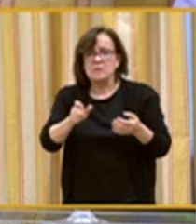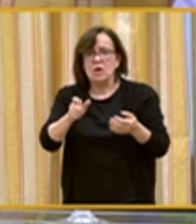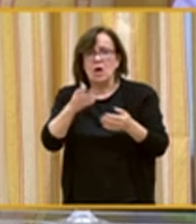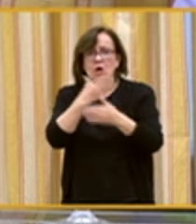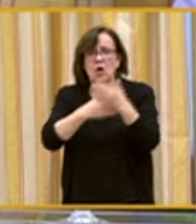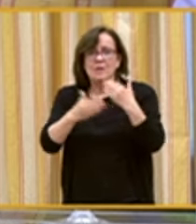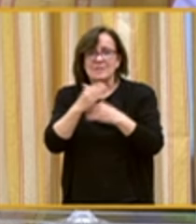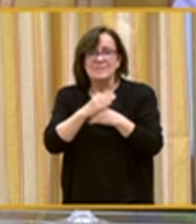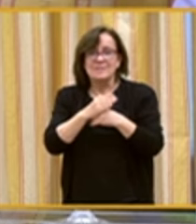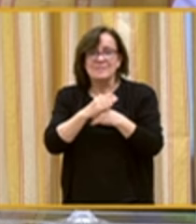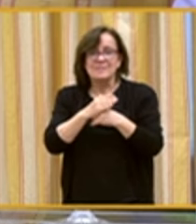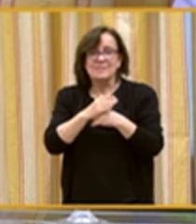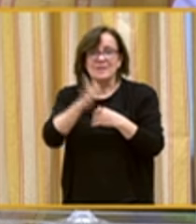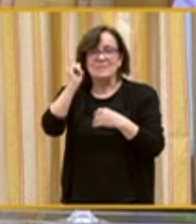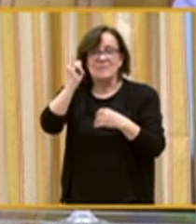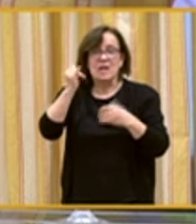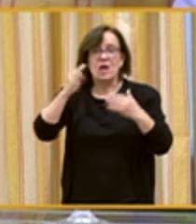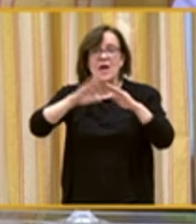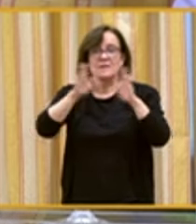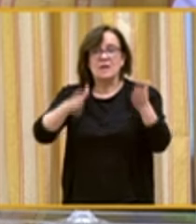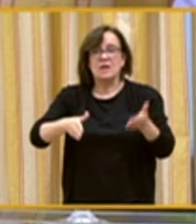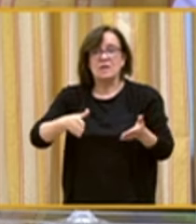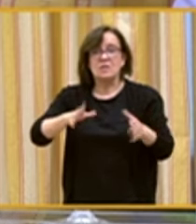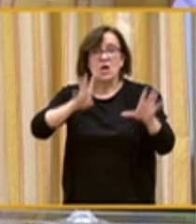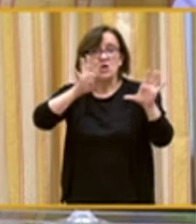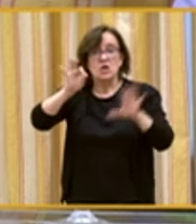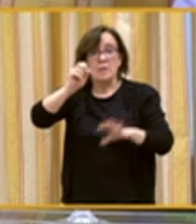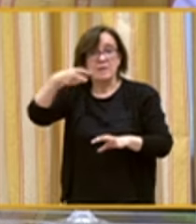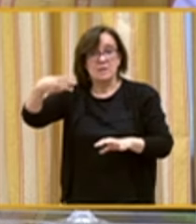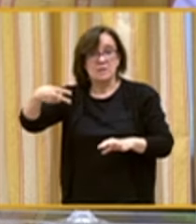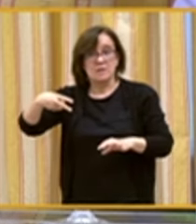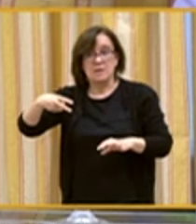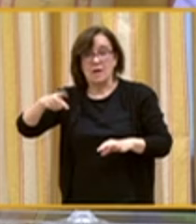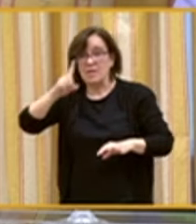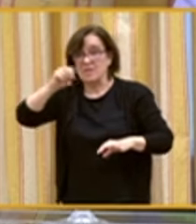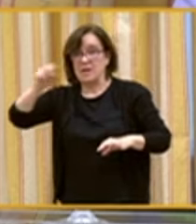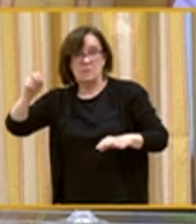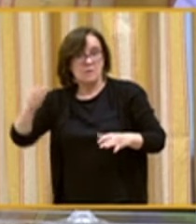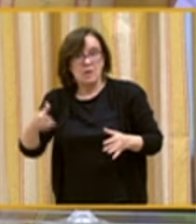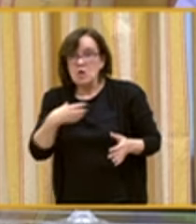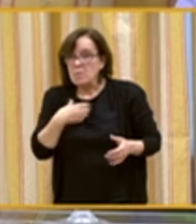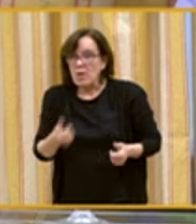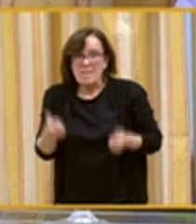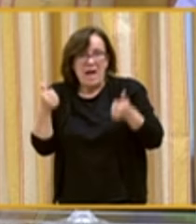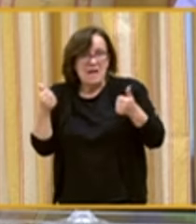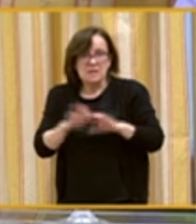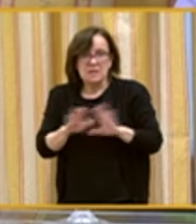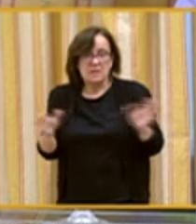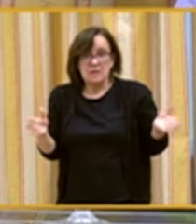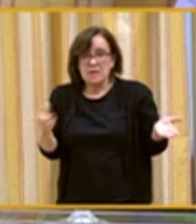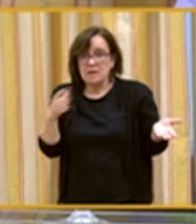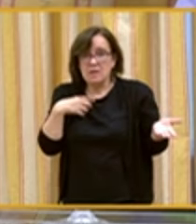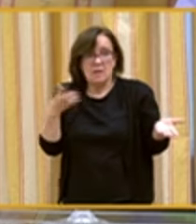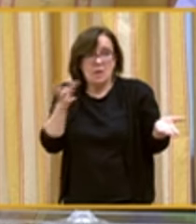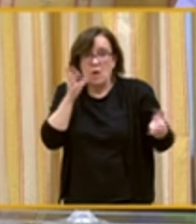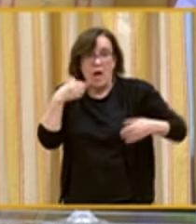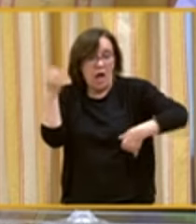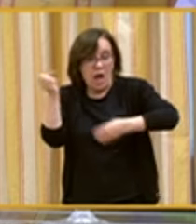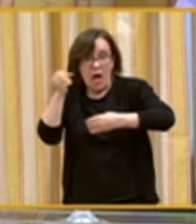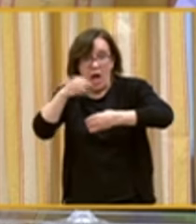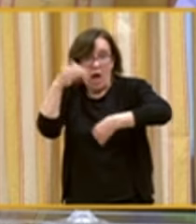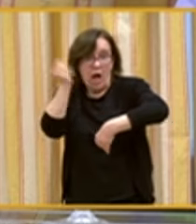discapacidad que esté en una vivienda saca 90 euros, saca 100, más no puede sacar porque se queda sin poder ahorrar.